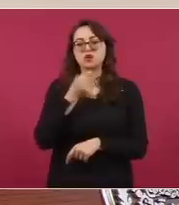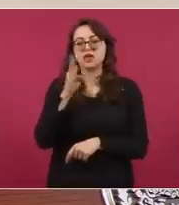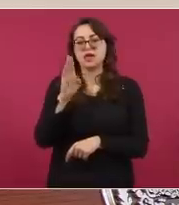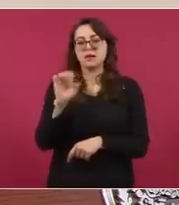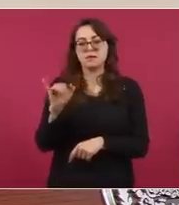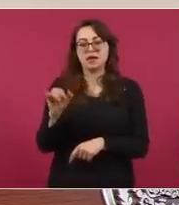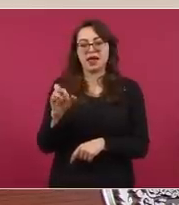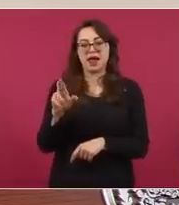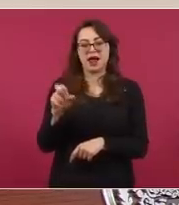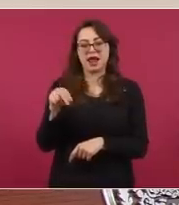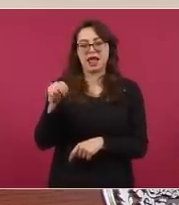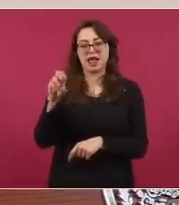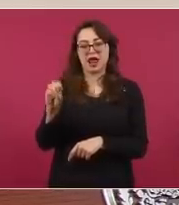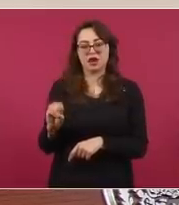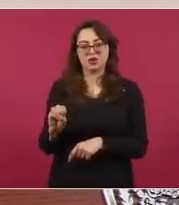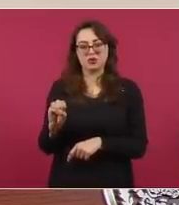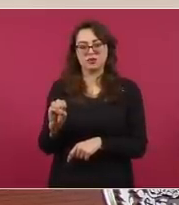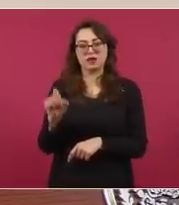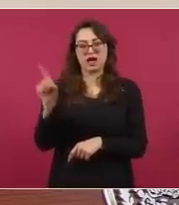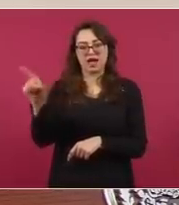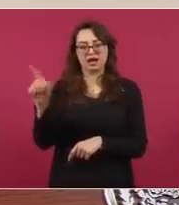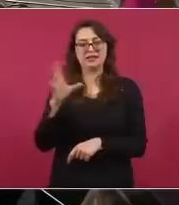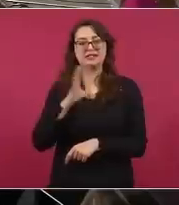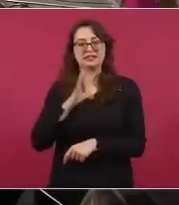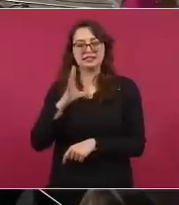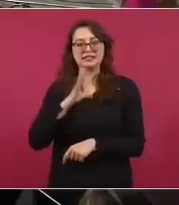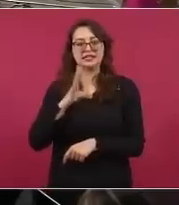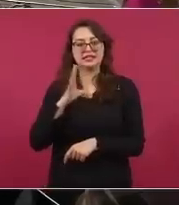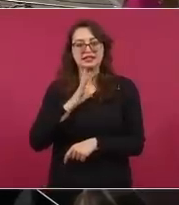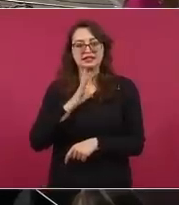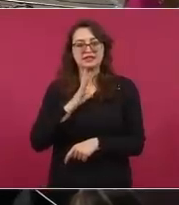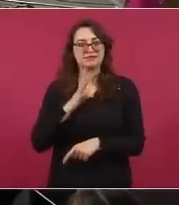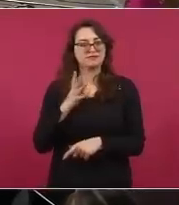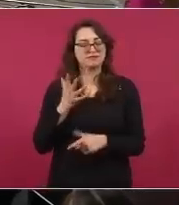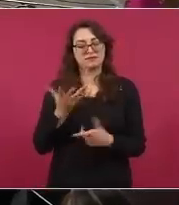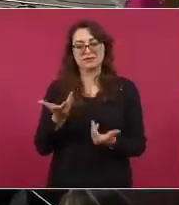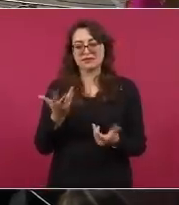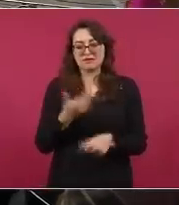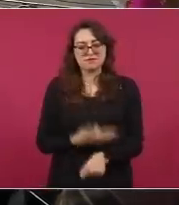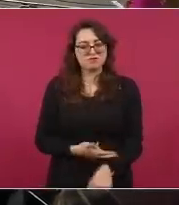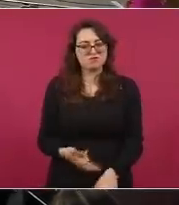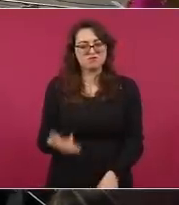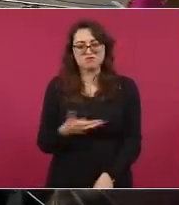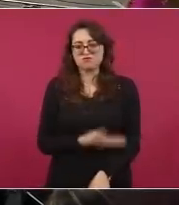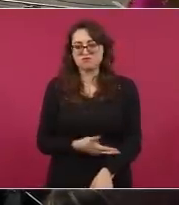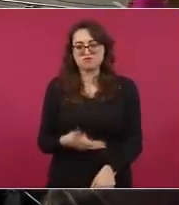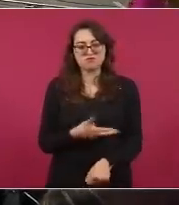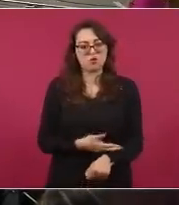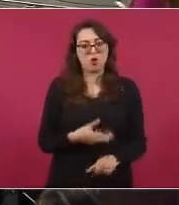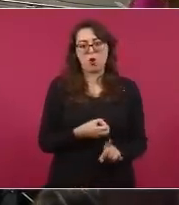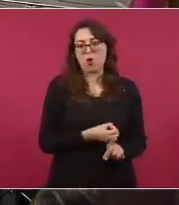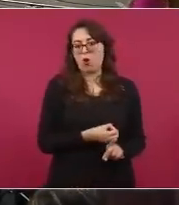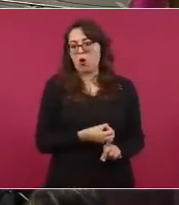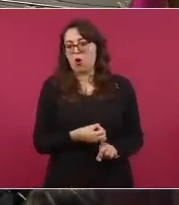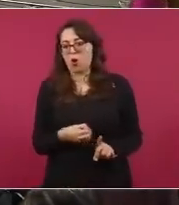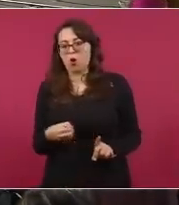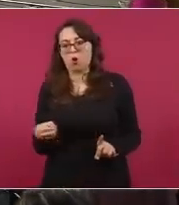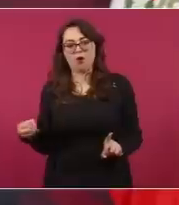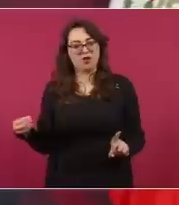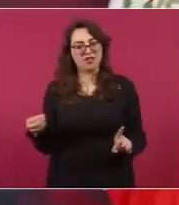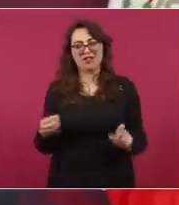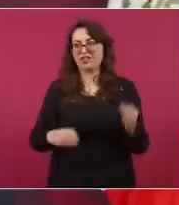hora, que lo habían invitado a una entrevista. Entonces, yo tenía como jefe de gobierno en ese entonces